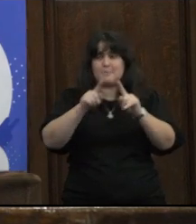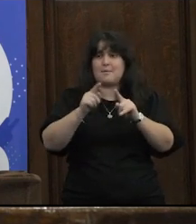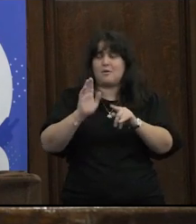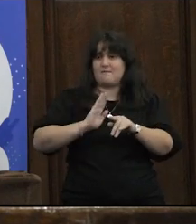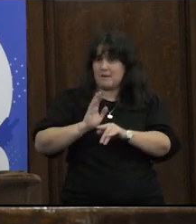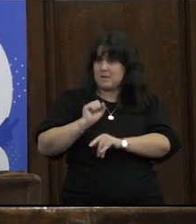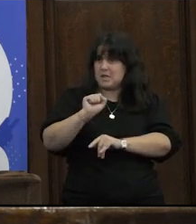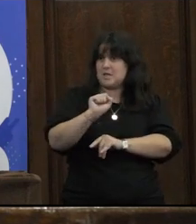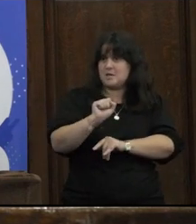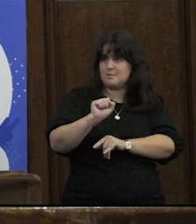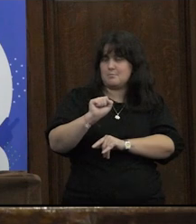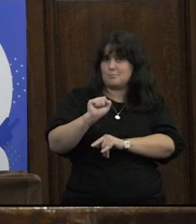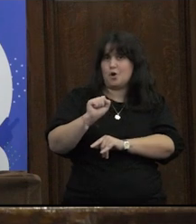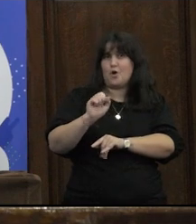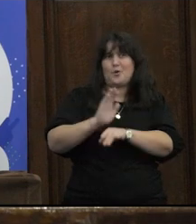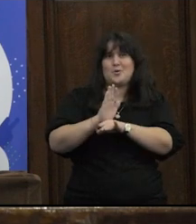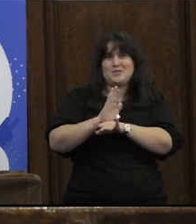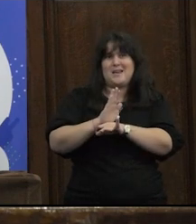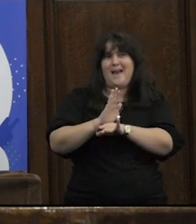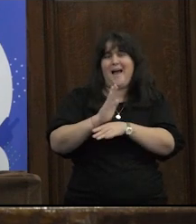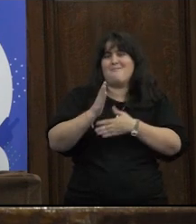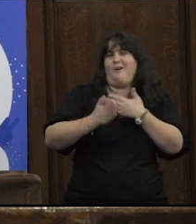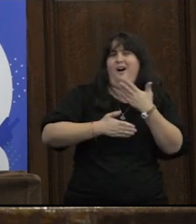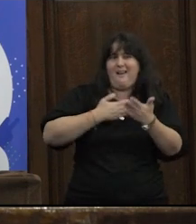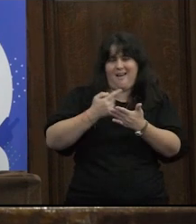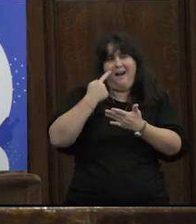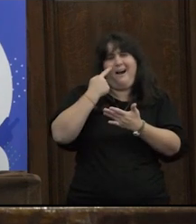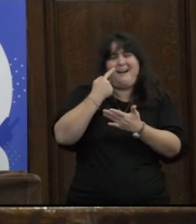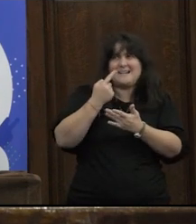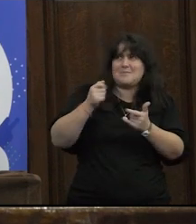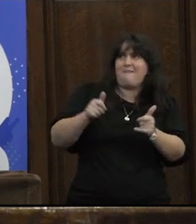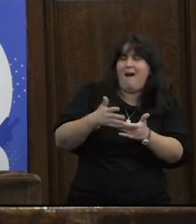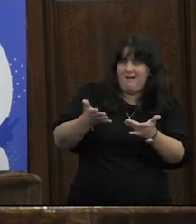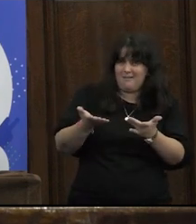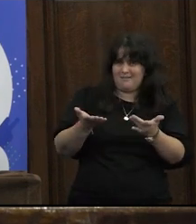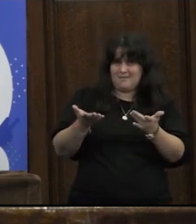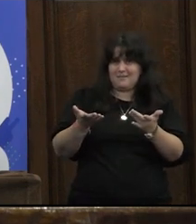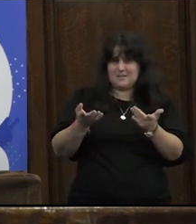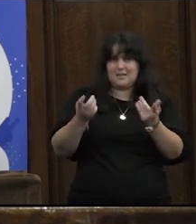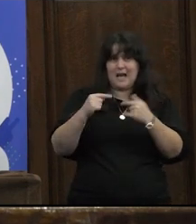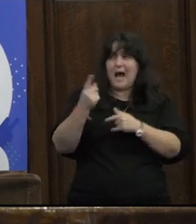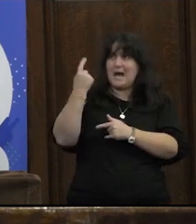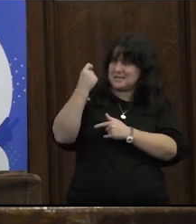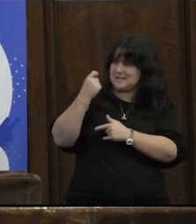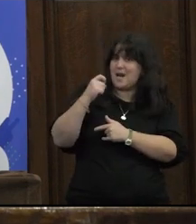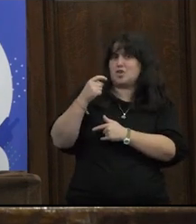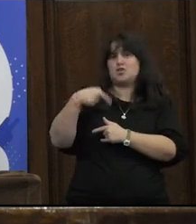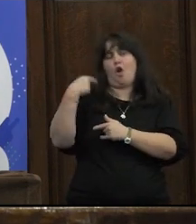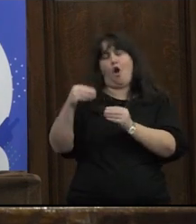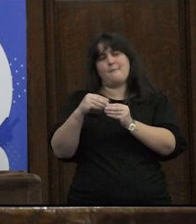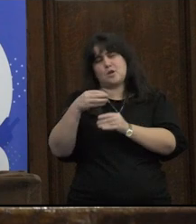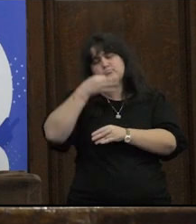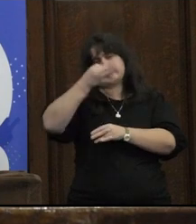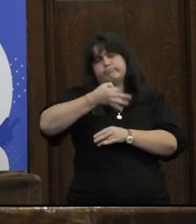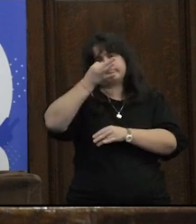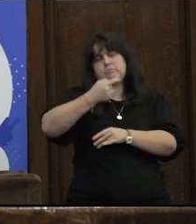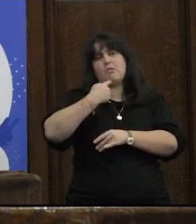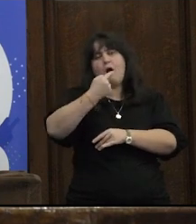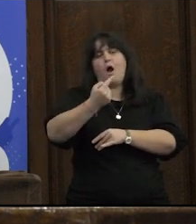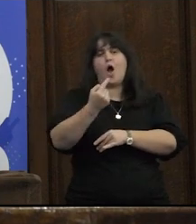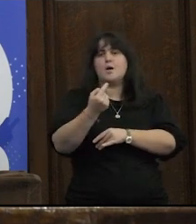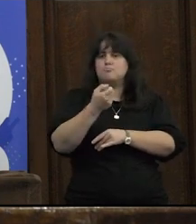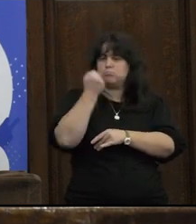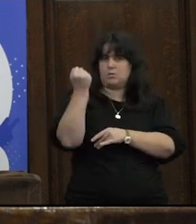porque el feminismo vino a poner la piedra en el zapato ¿no? ayer Carlos también tomó en su presentación la